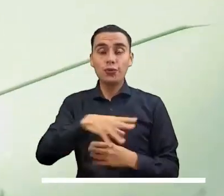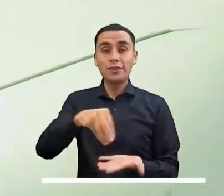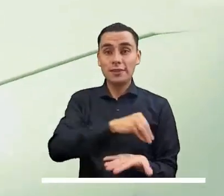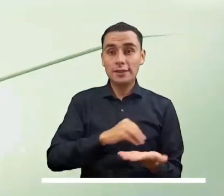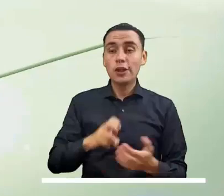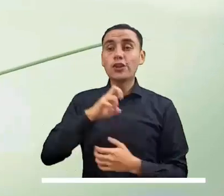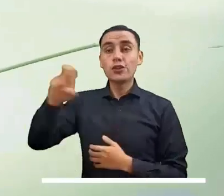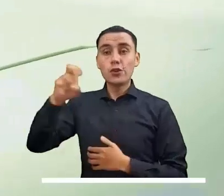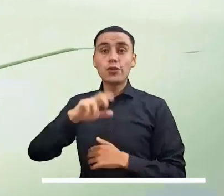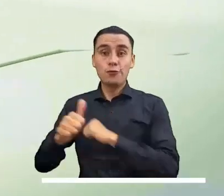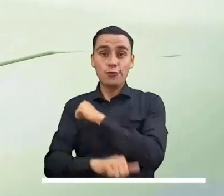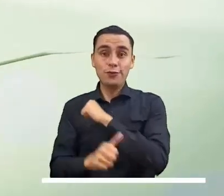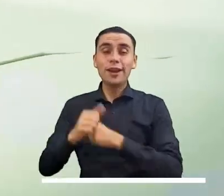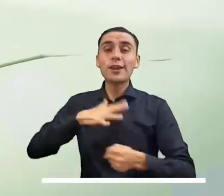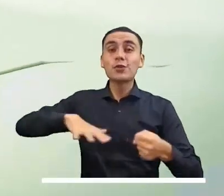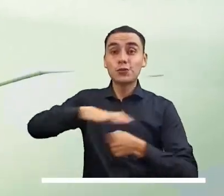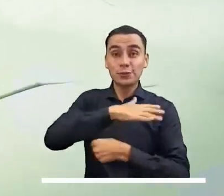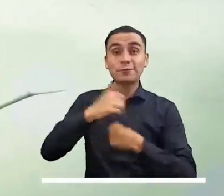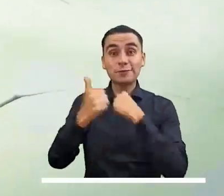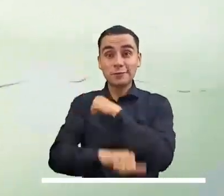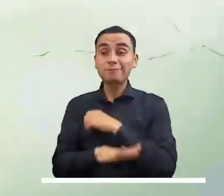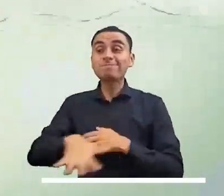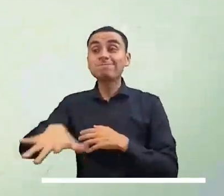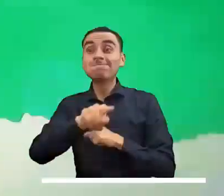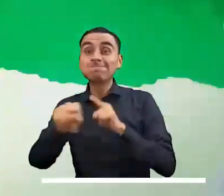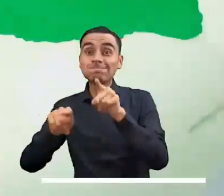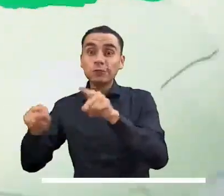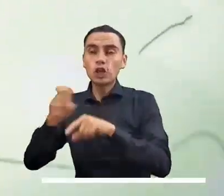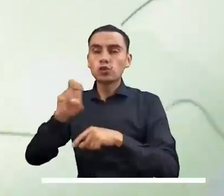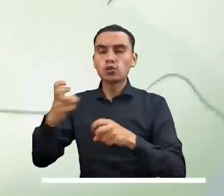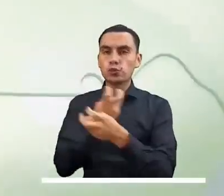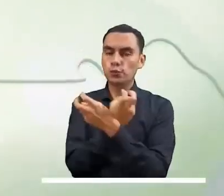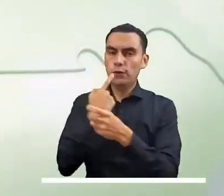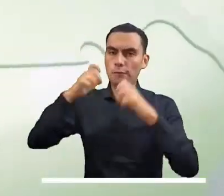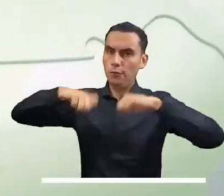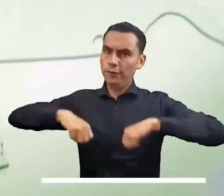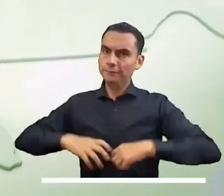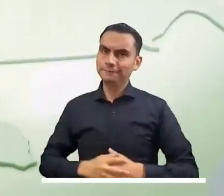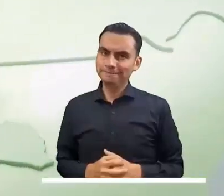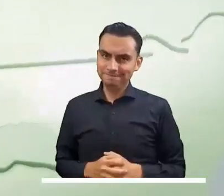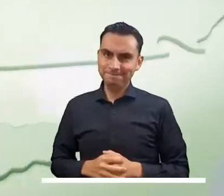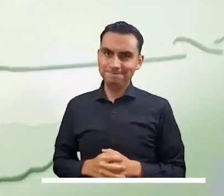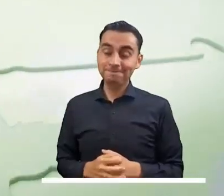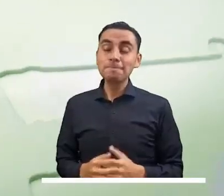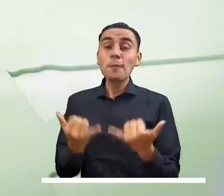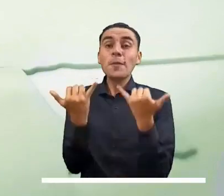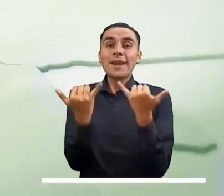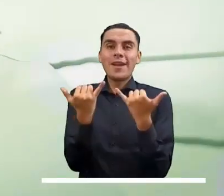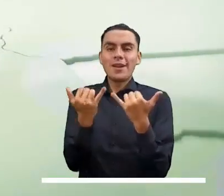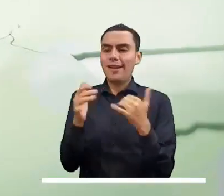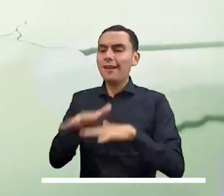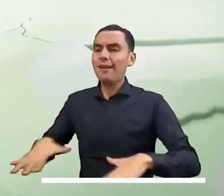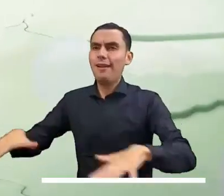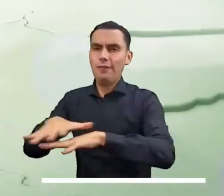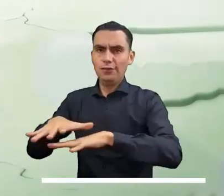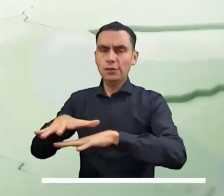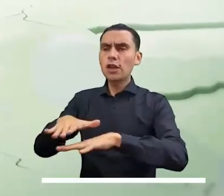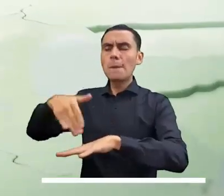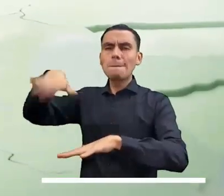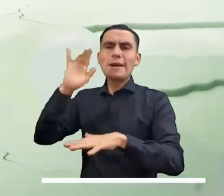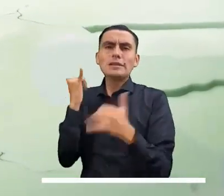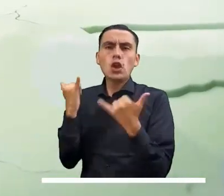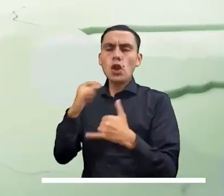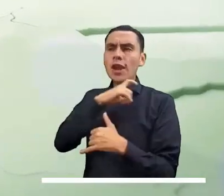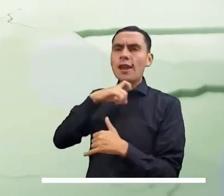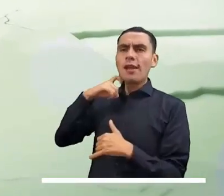occidente de Boyacá y norte de Tolima y Cundinamarca. Seguimos con la Orinoquía, donde las lluvias se presentarían en el oriente de